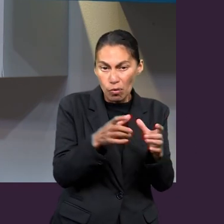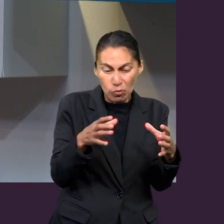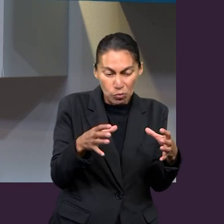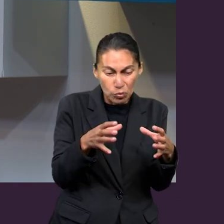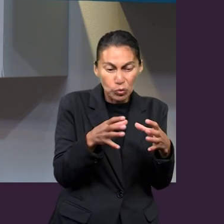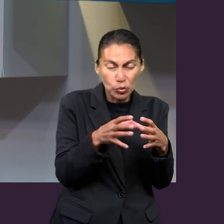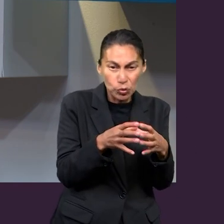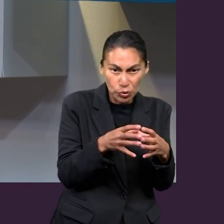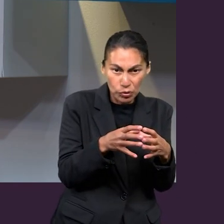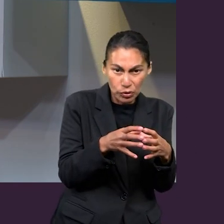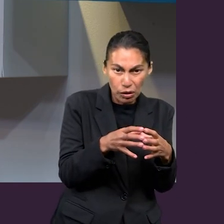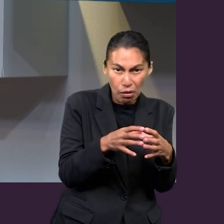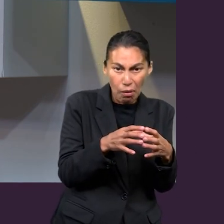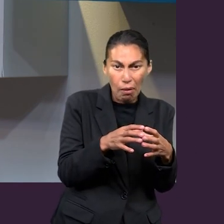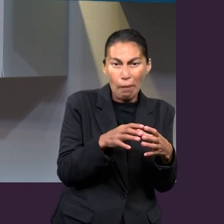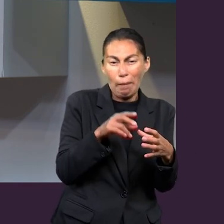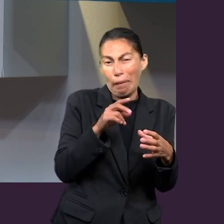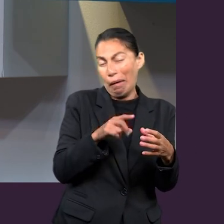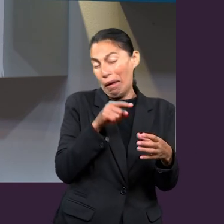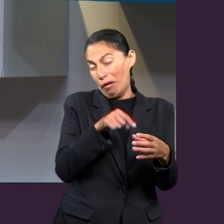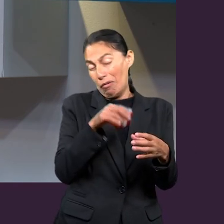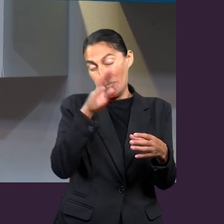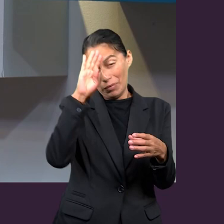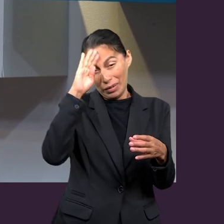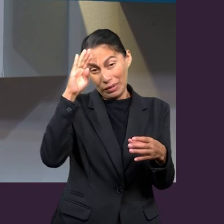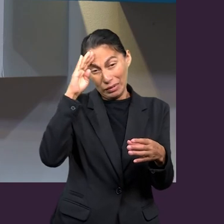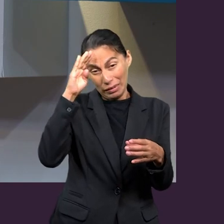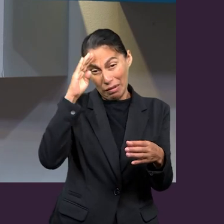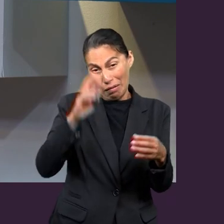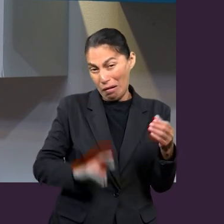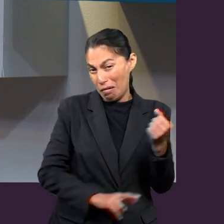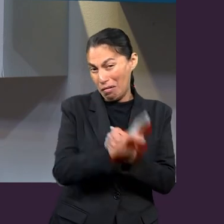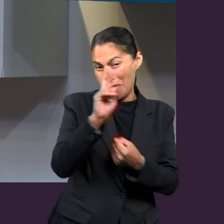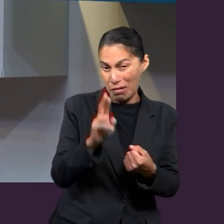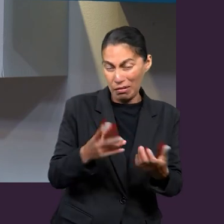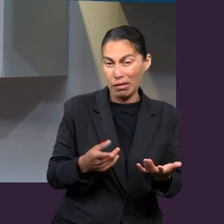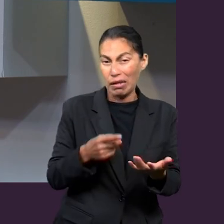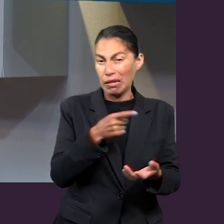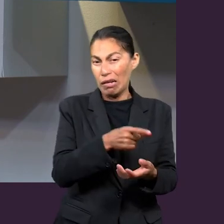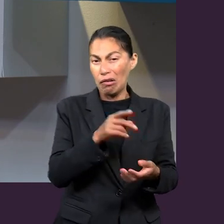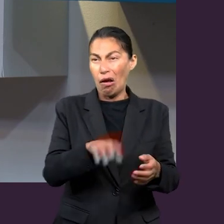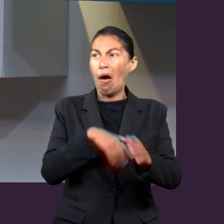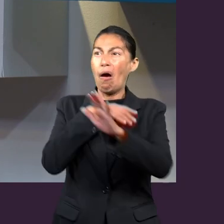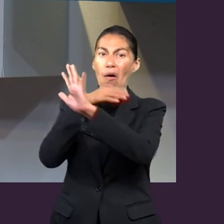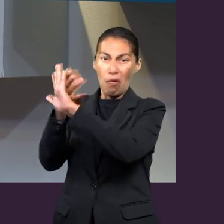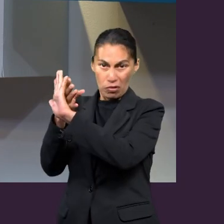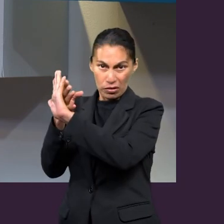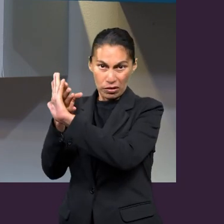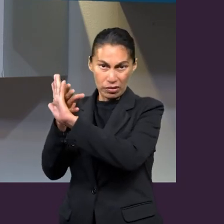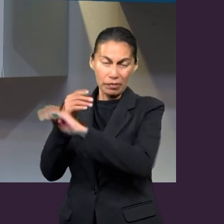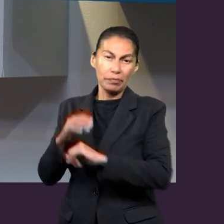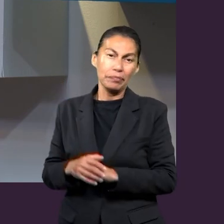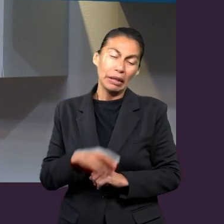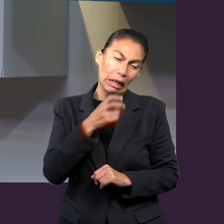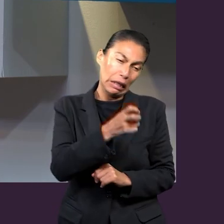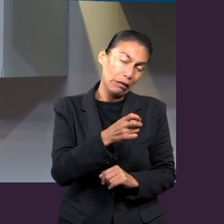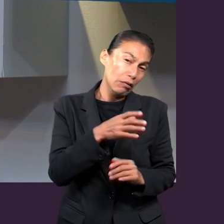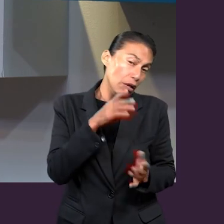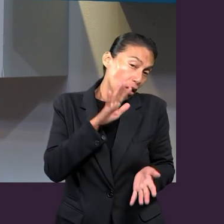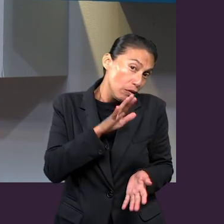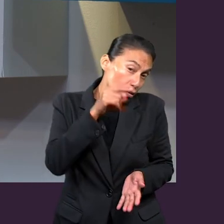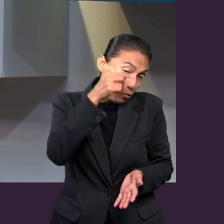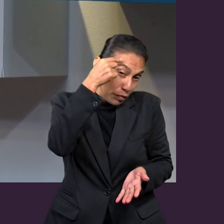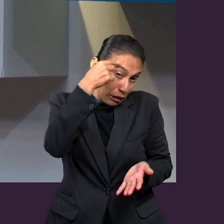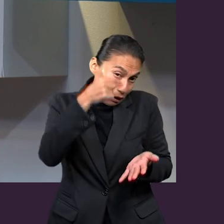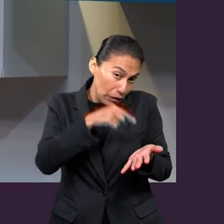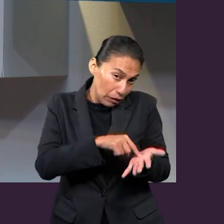grupo muy reducido y, además, rebelde para ellos, lógicamente, y que estaban en contra del pensamiento